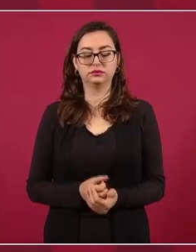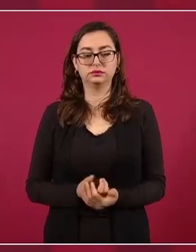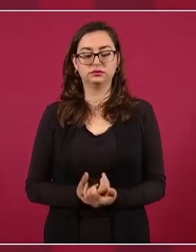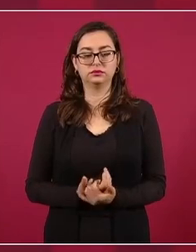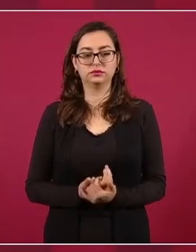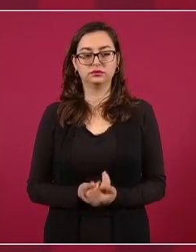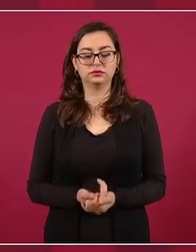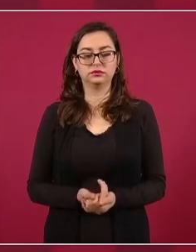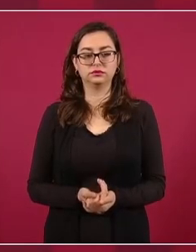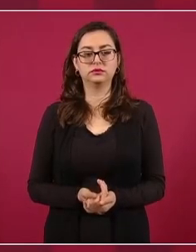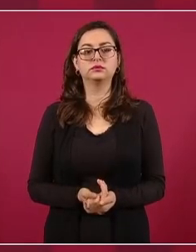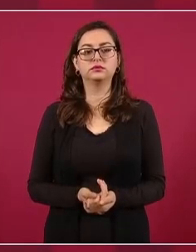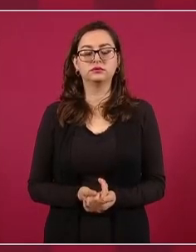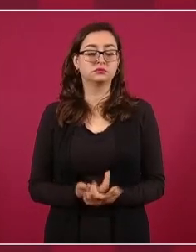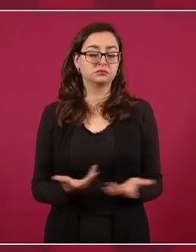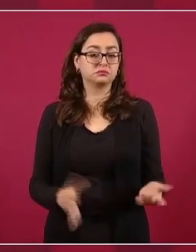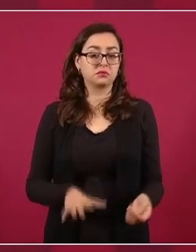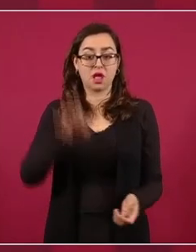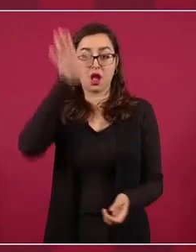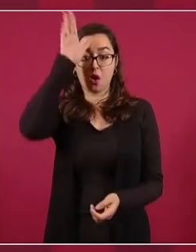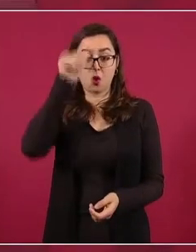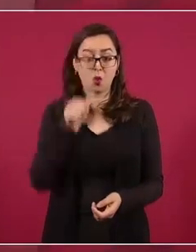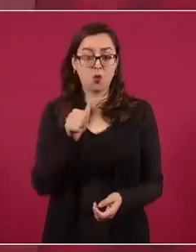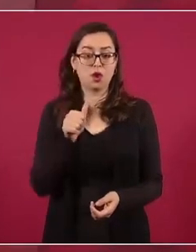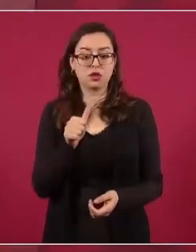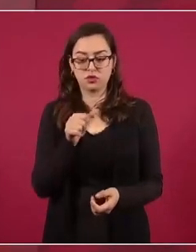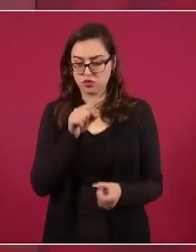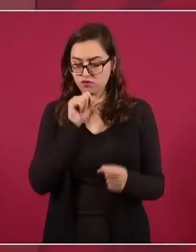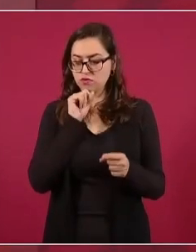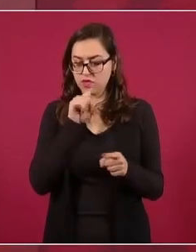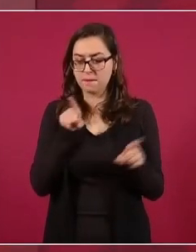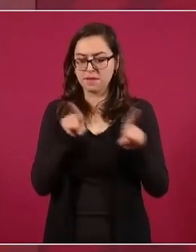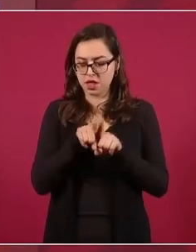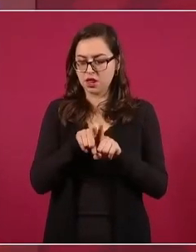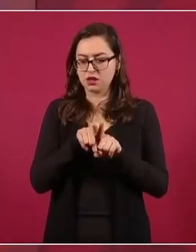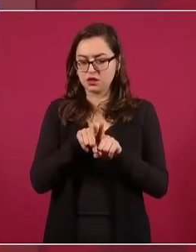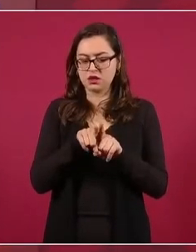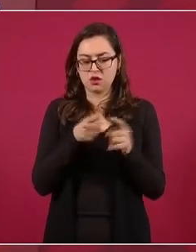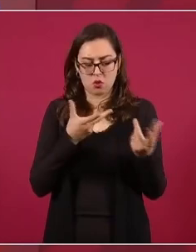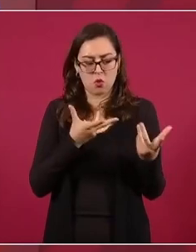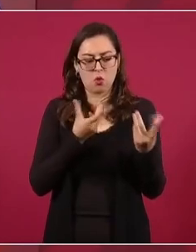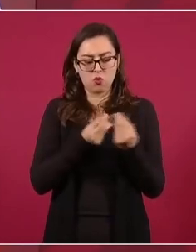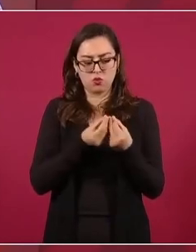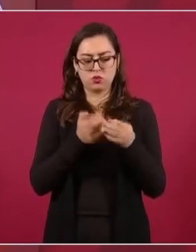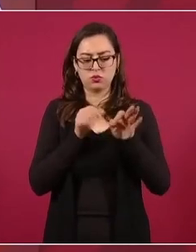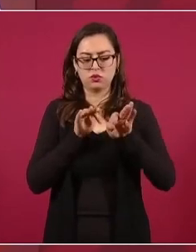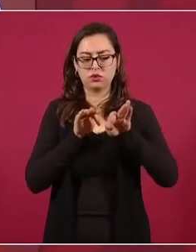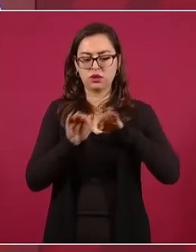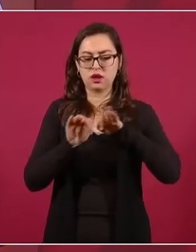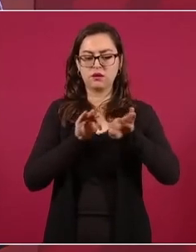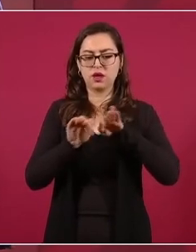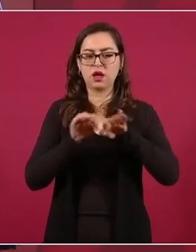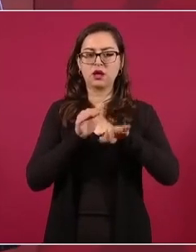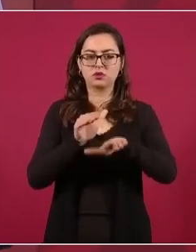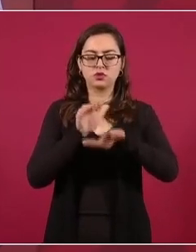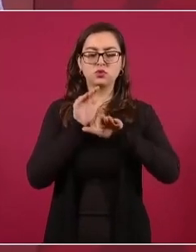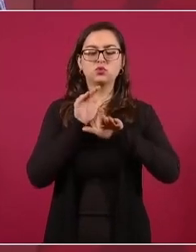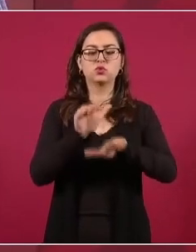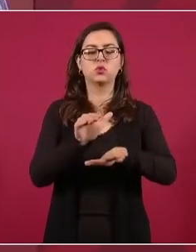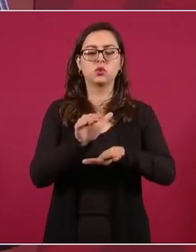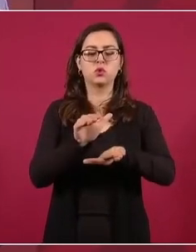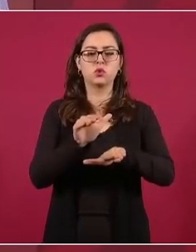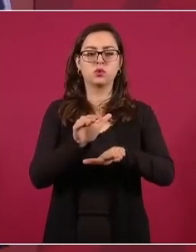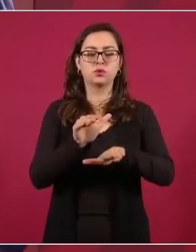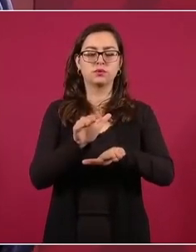trabajando de manera coordinada para ayudar